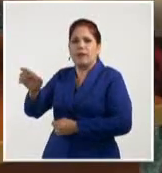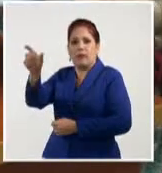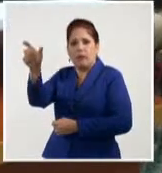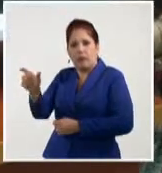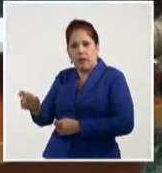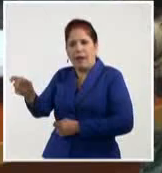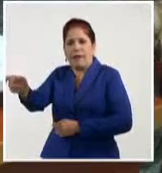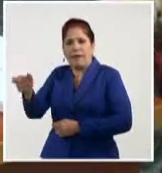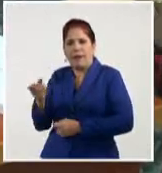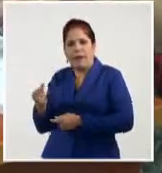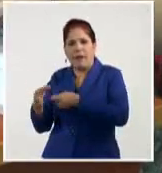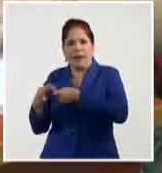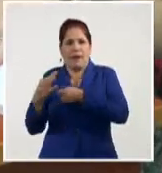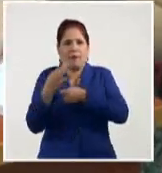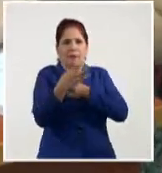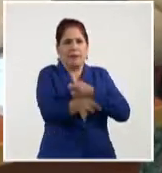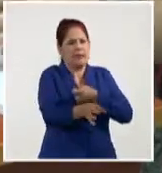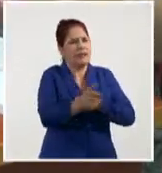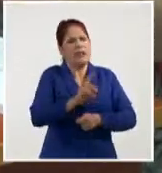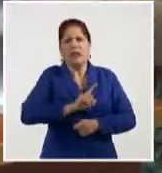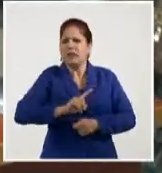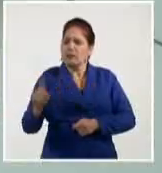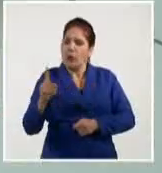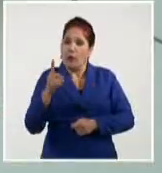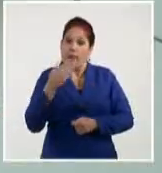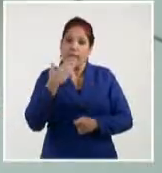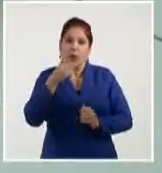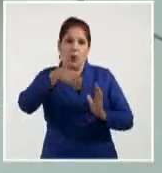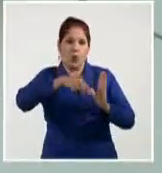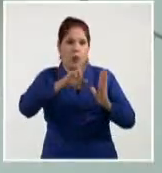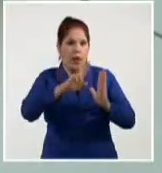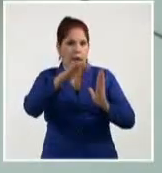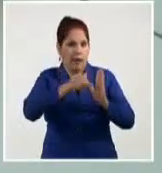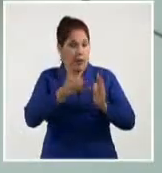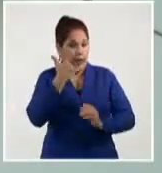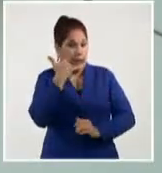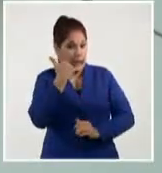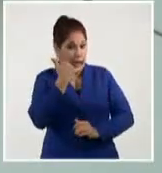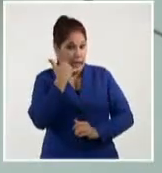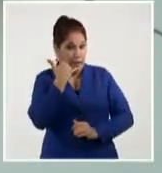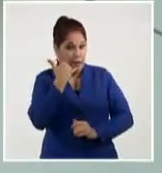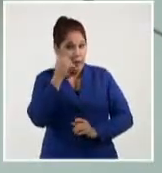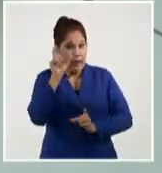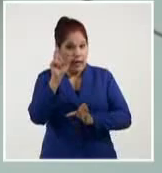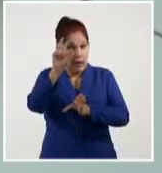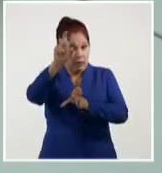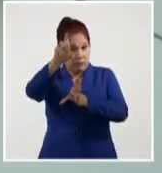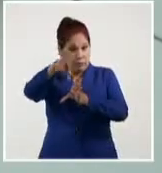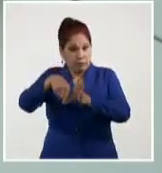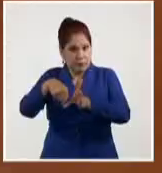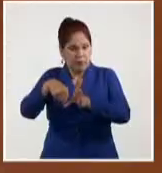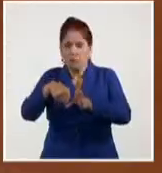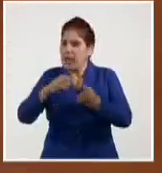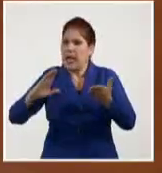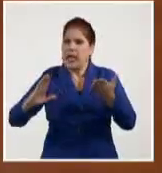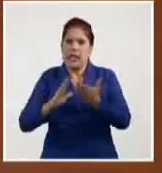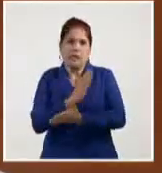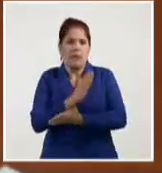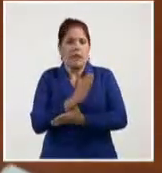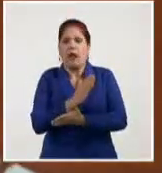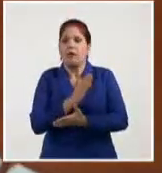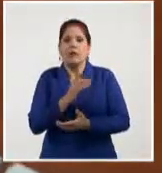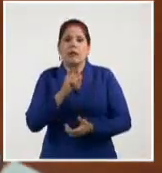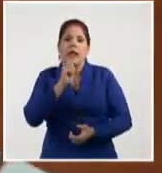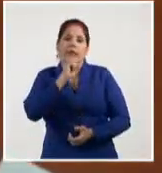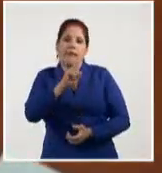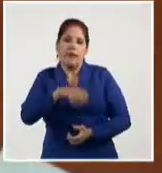Así lo asegura esta villaclareña, que desde su teléfono móvil y con una tarjeta magnética ha eliminado no pocas molestias